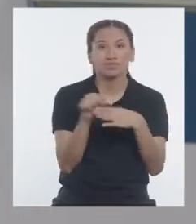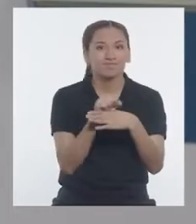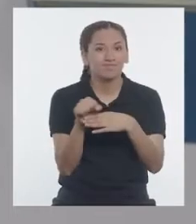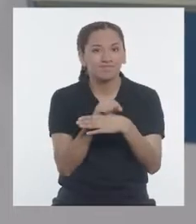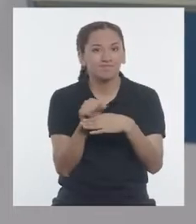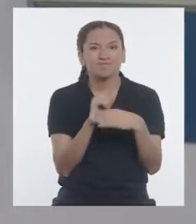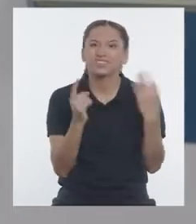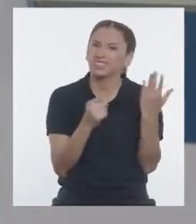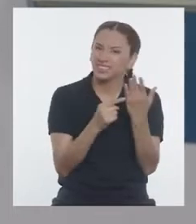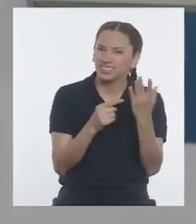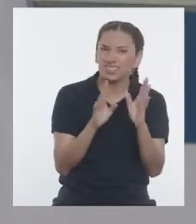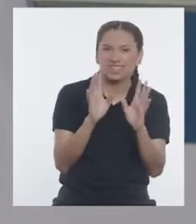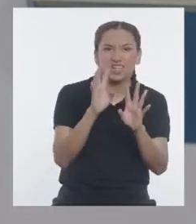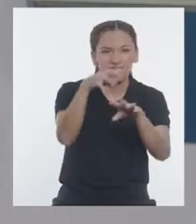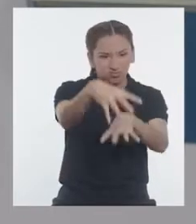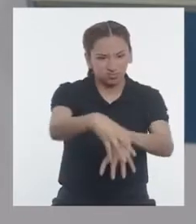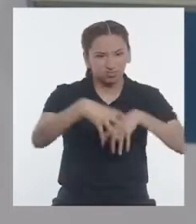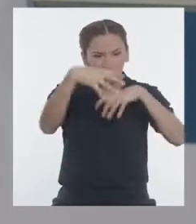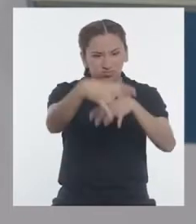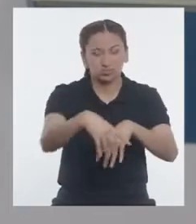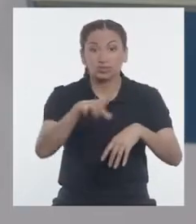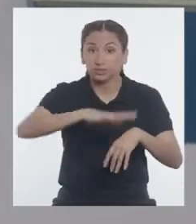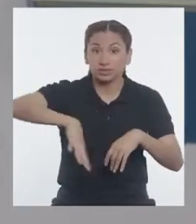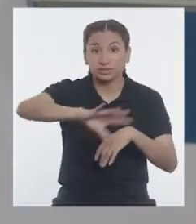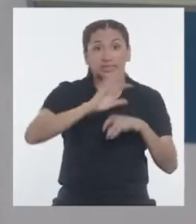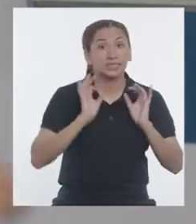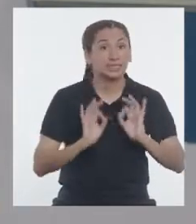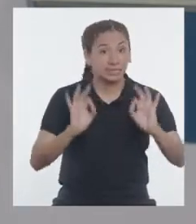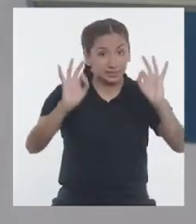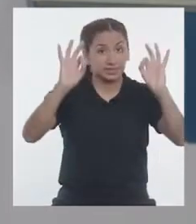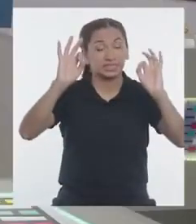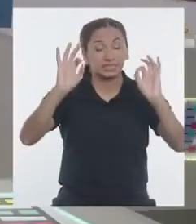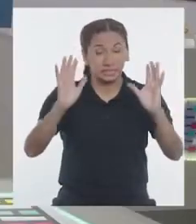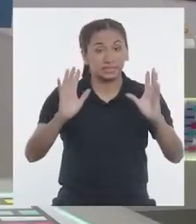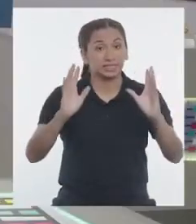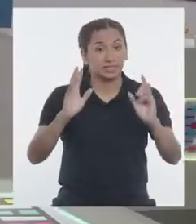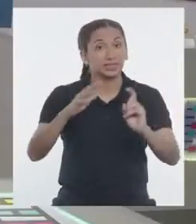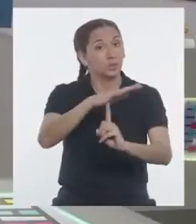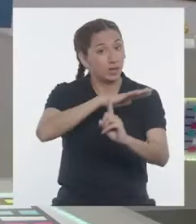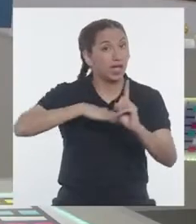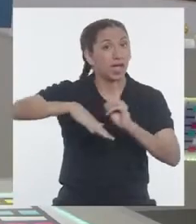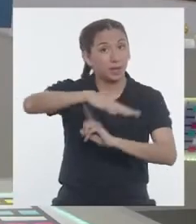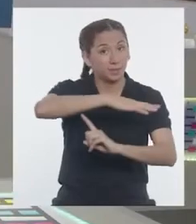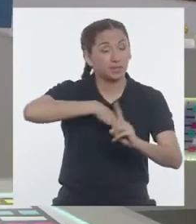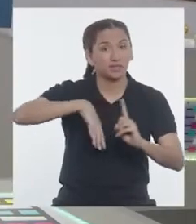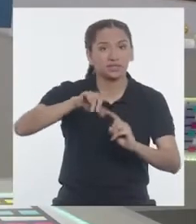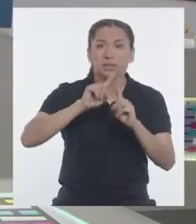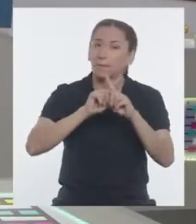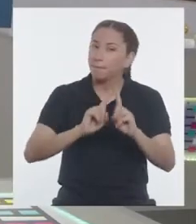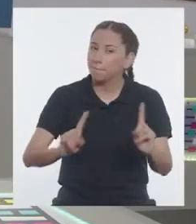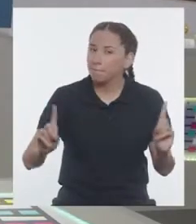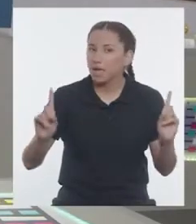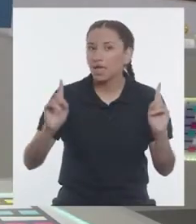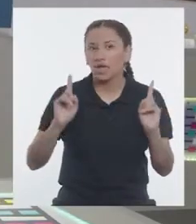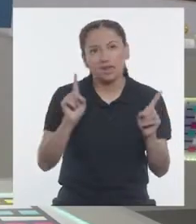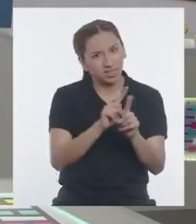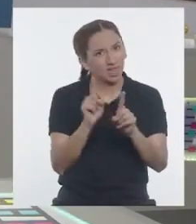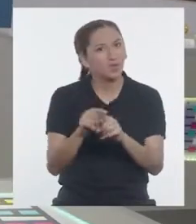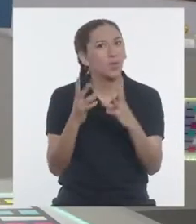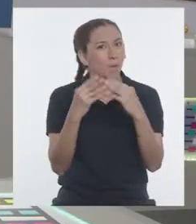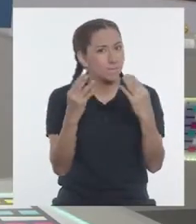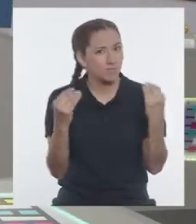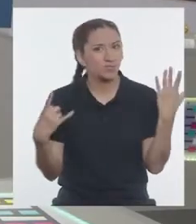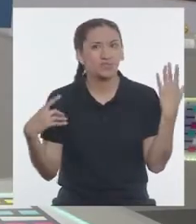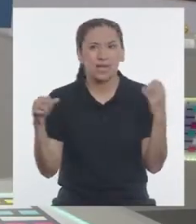prácticas agrícolas dañinas para la biodiversidad. Pero, también hay muchas